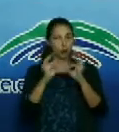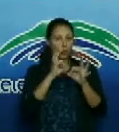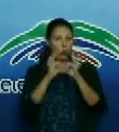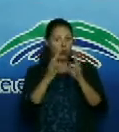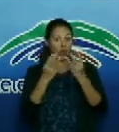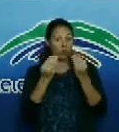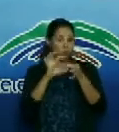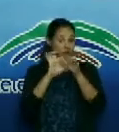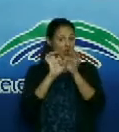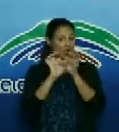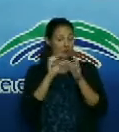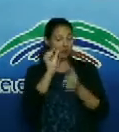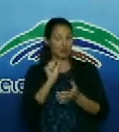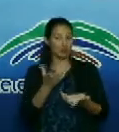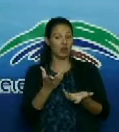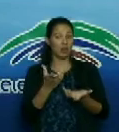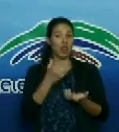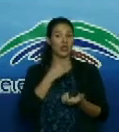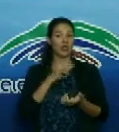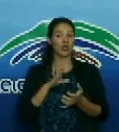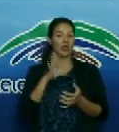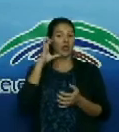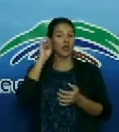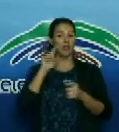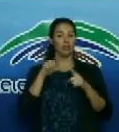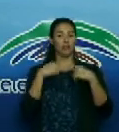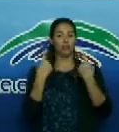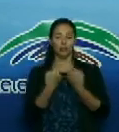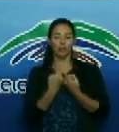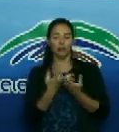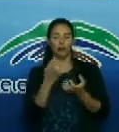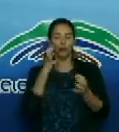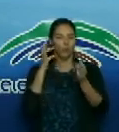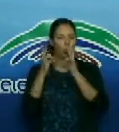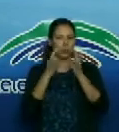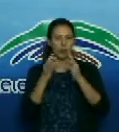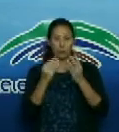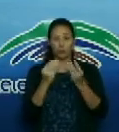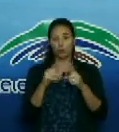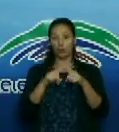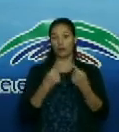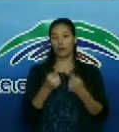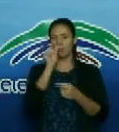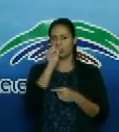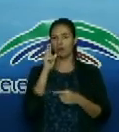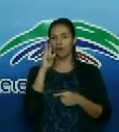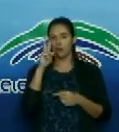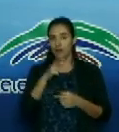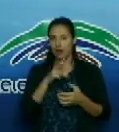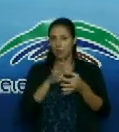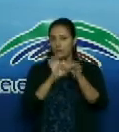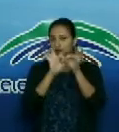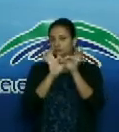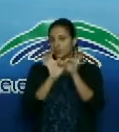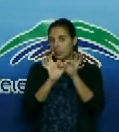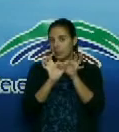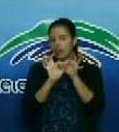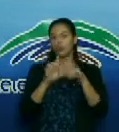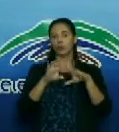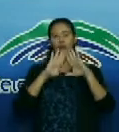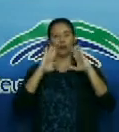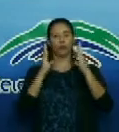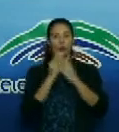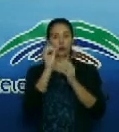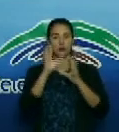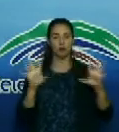otros parámetros que nos decían si el paciente se estaba complicando o no, que, en fin, que requerían de la atención minuciosa de todo el personal que